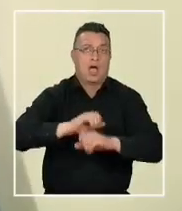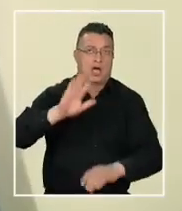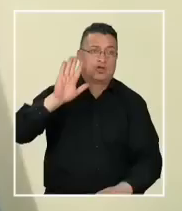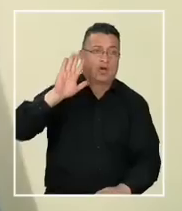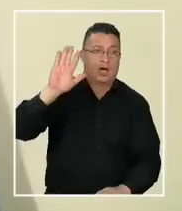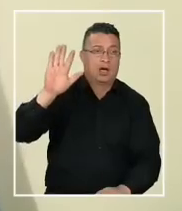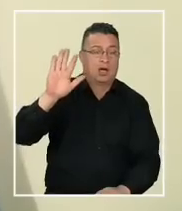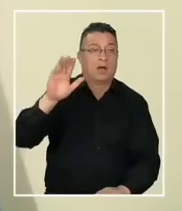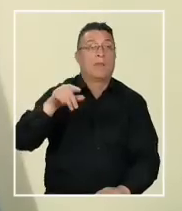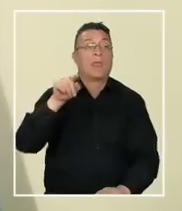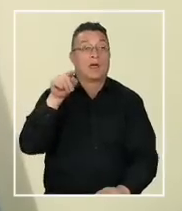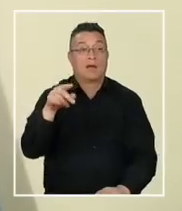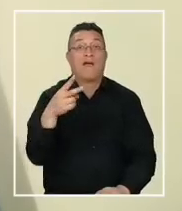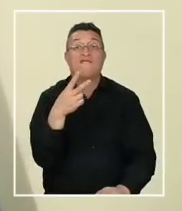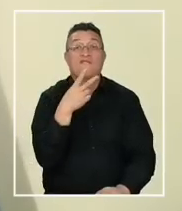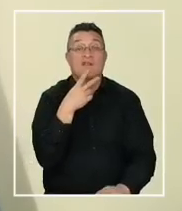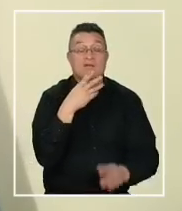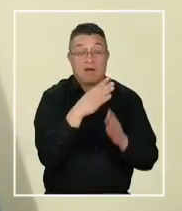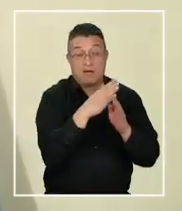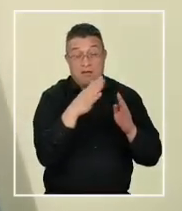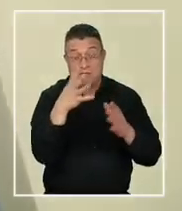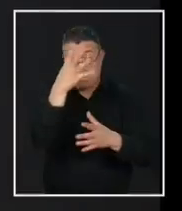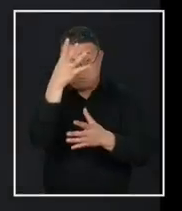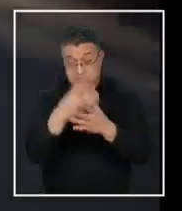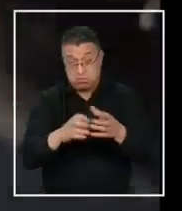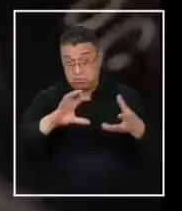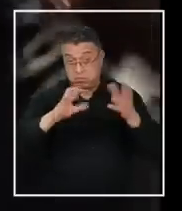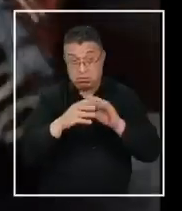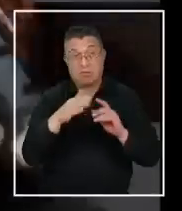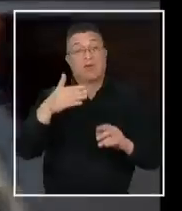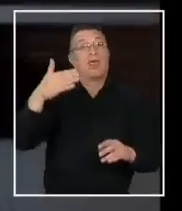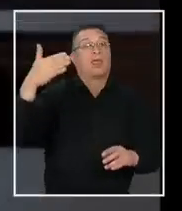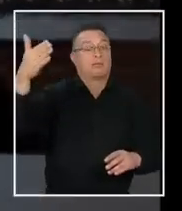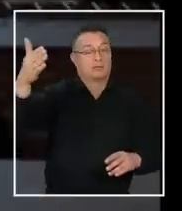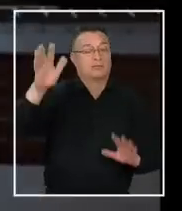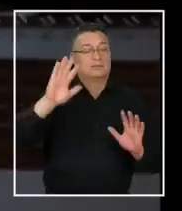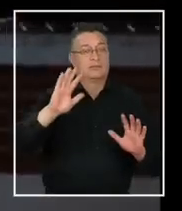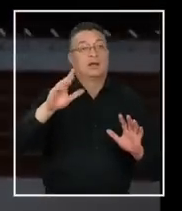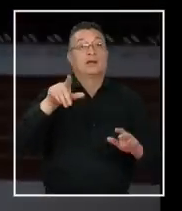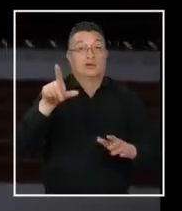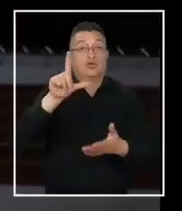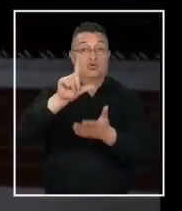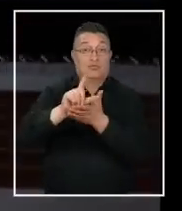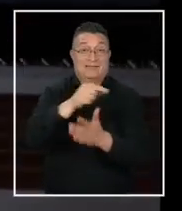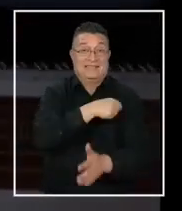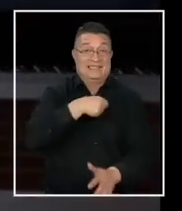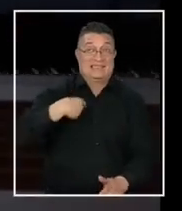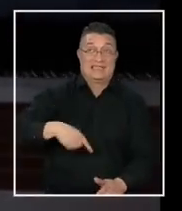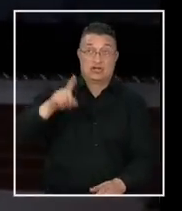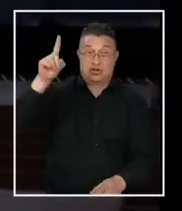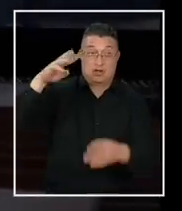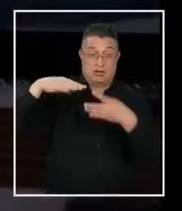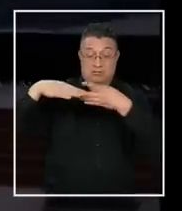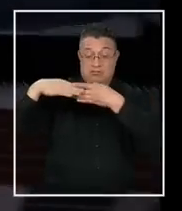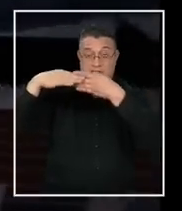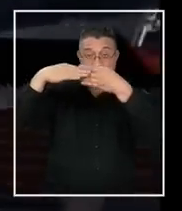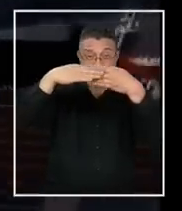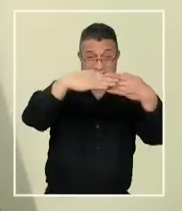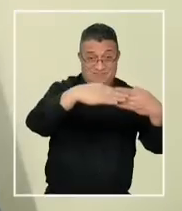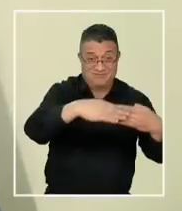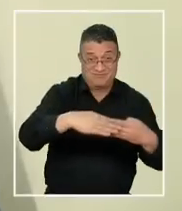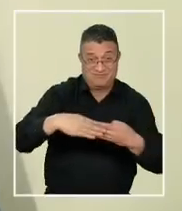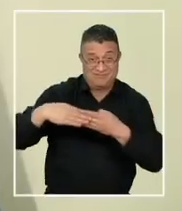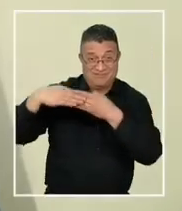Y ha alargado su vida útil también muchas veces. La Estación Espacial China podría convertirse en la única estación